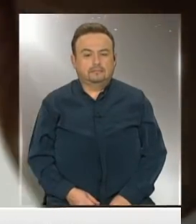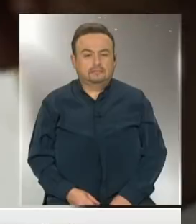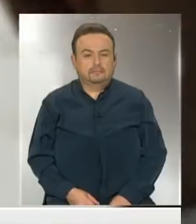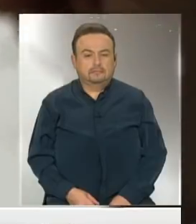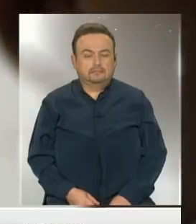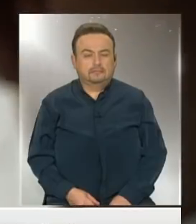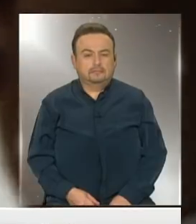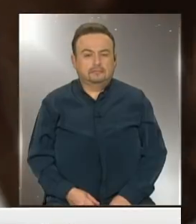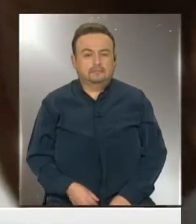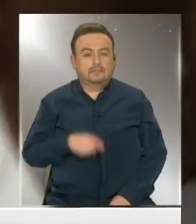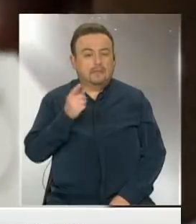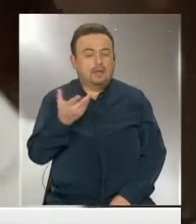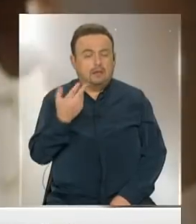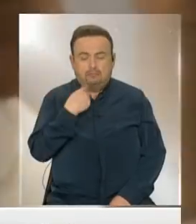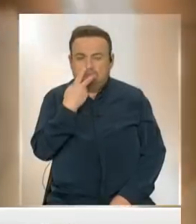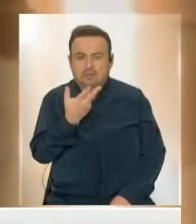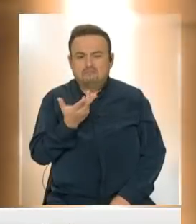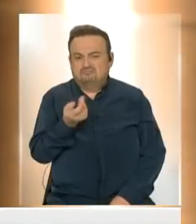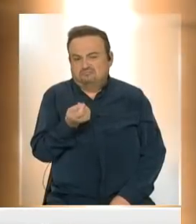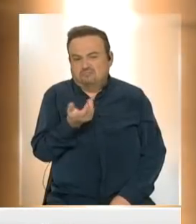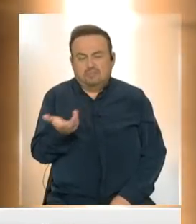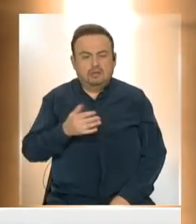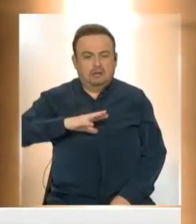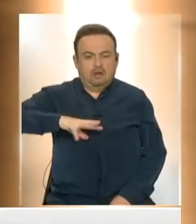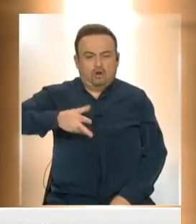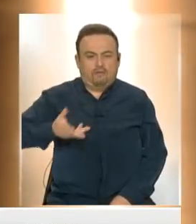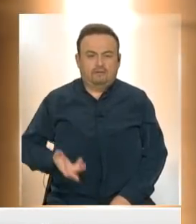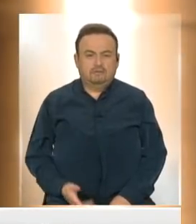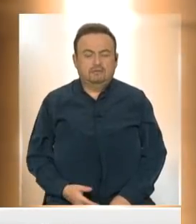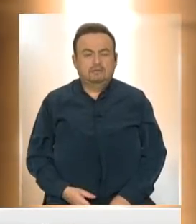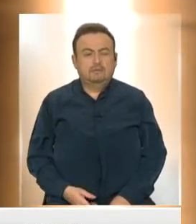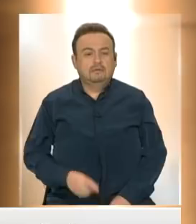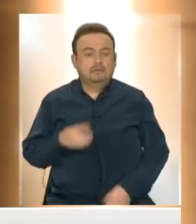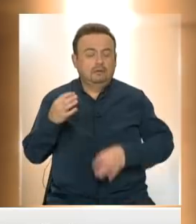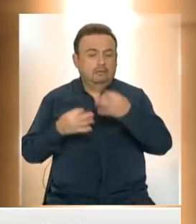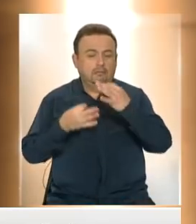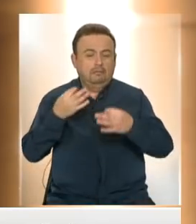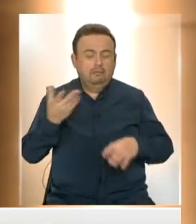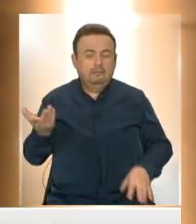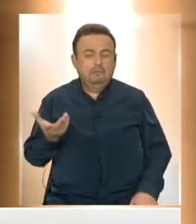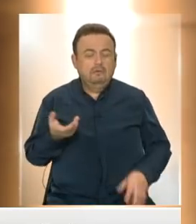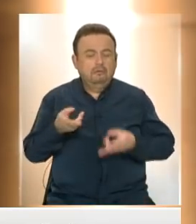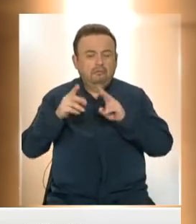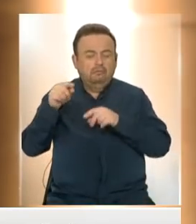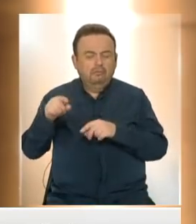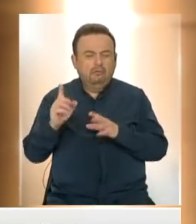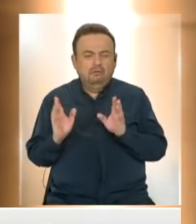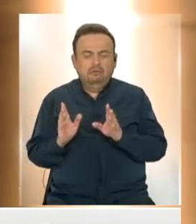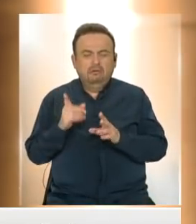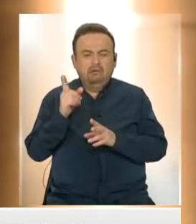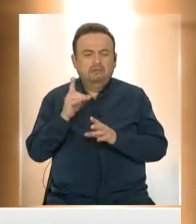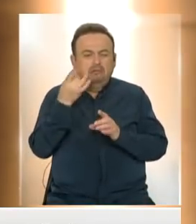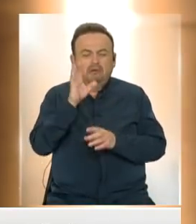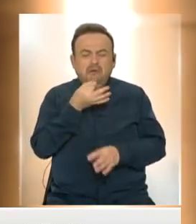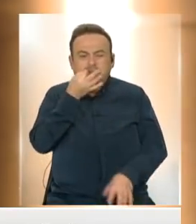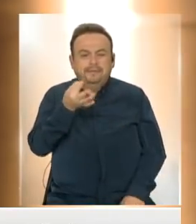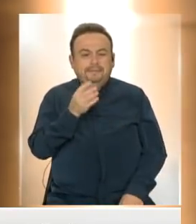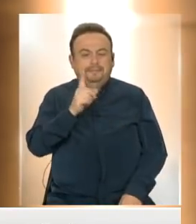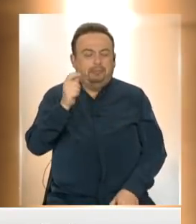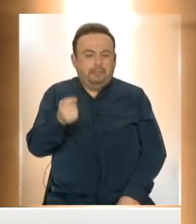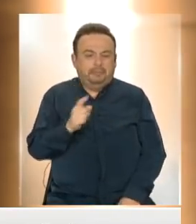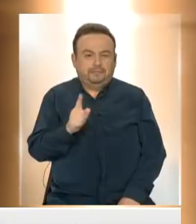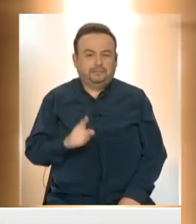Yo lo veo como un robo, aunque la justicia les permite a ellos el solo declararlas y no